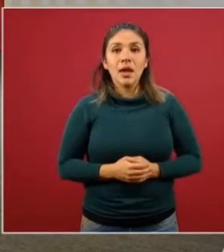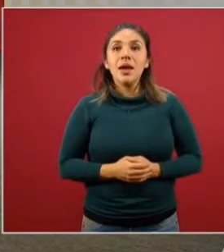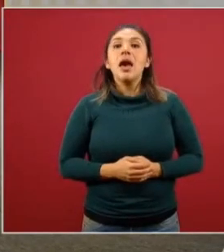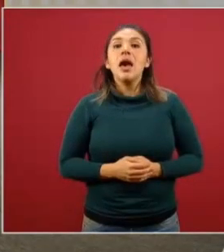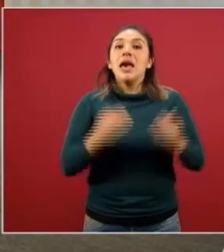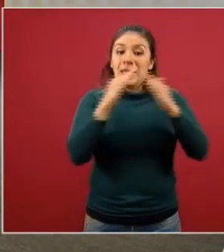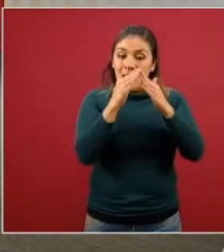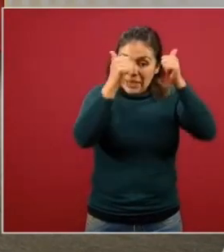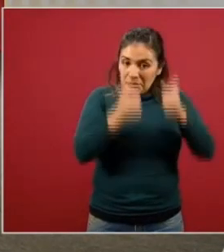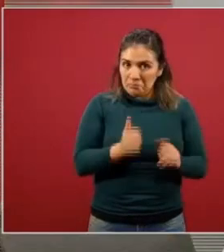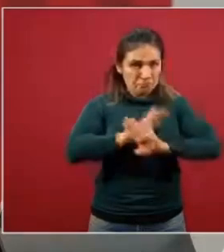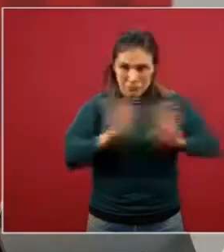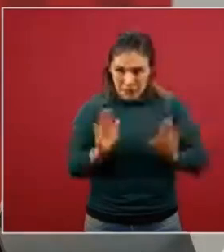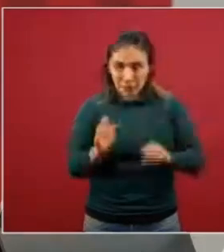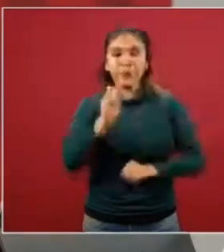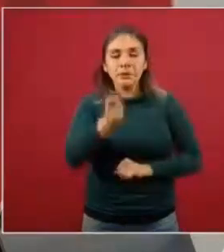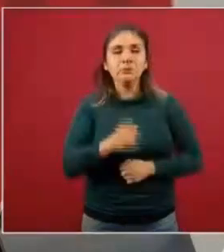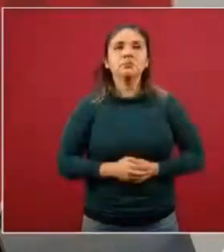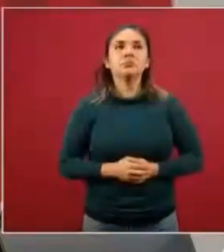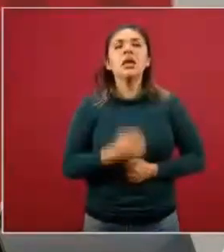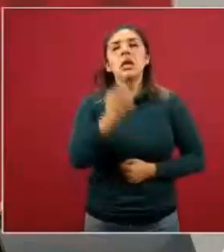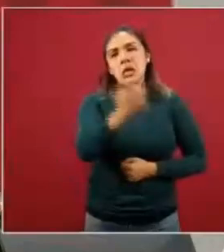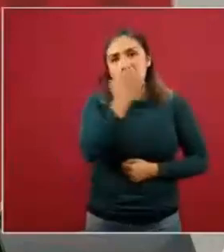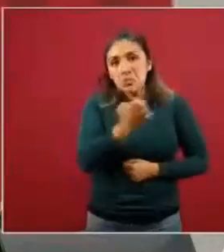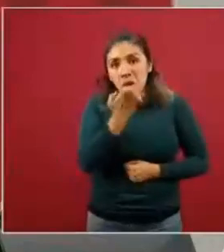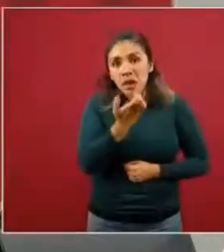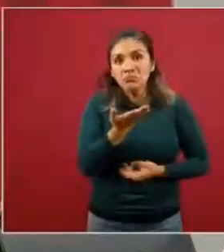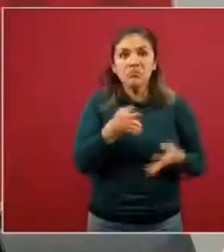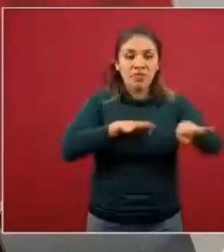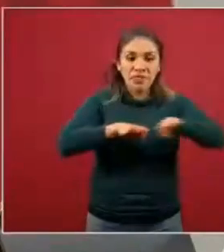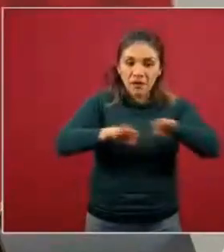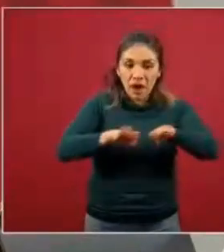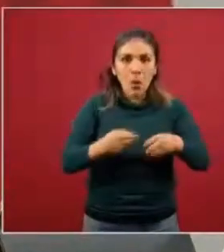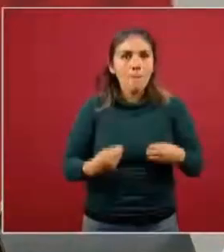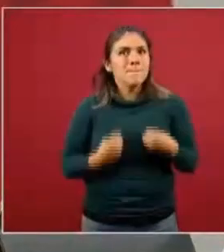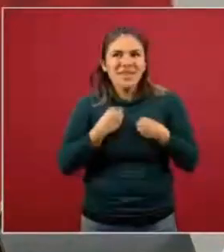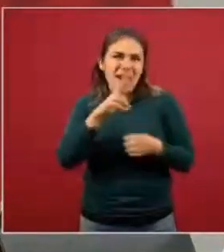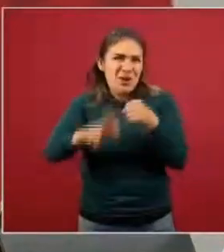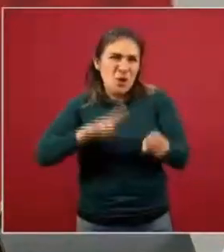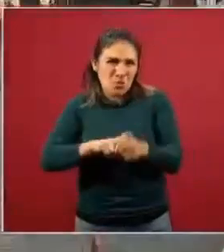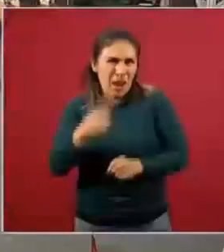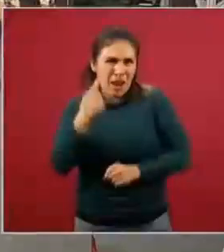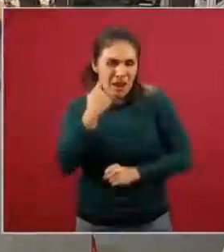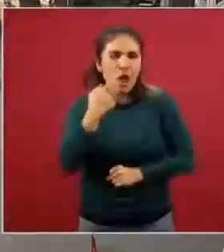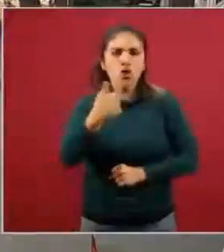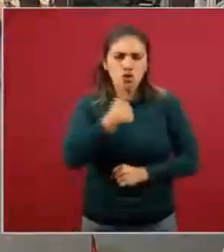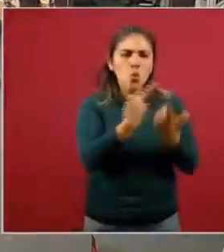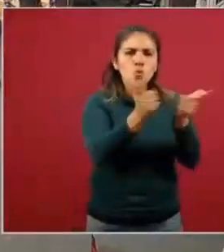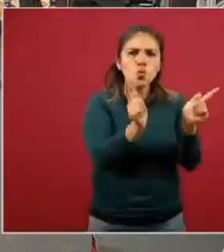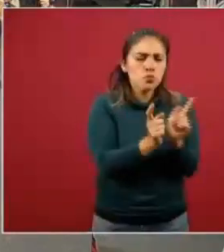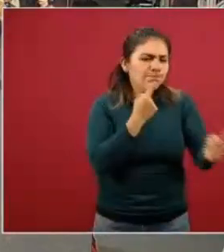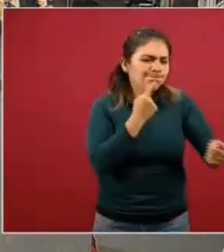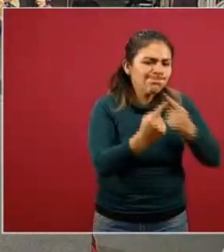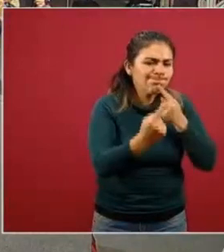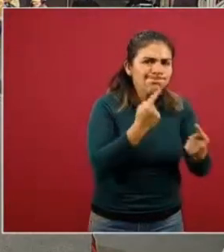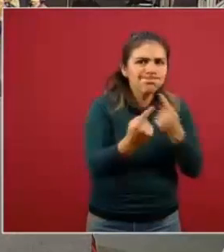es trabajos, es vida pública en general y tenemos un grupo de trabajo con el gabinete, en particular